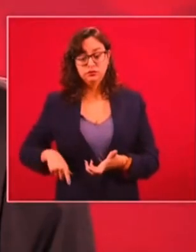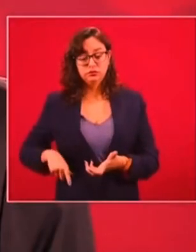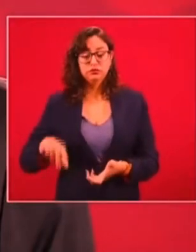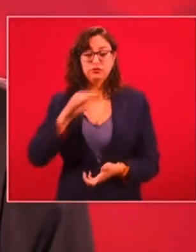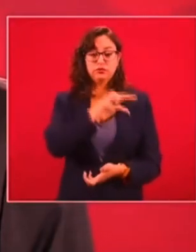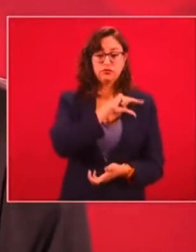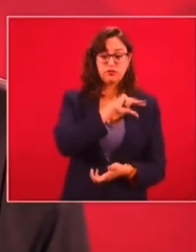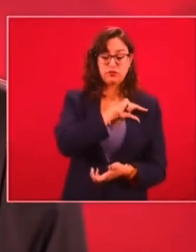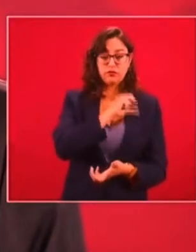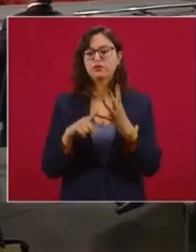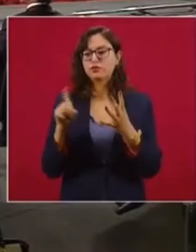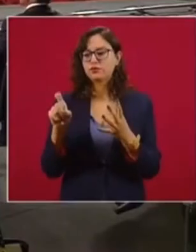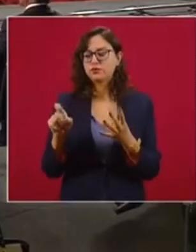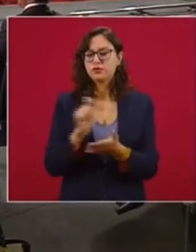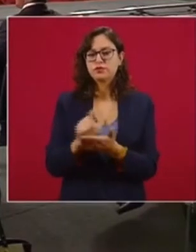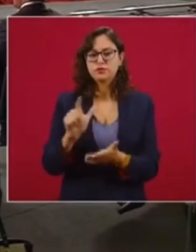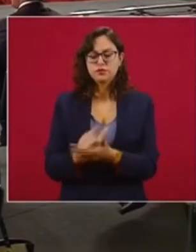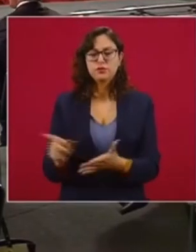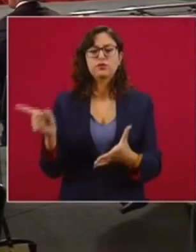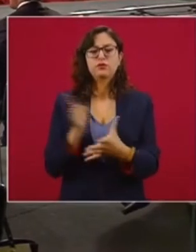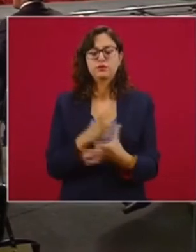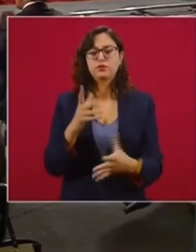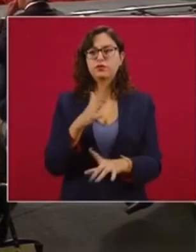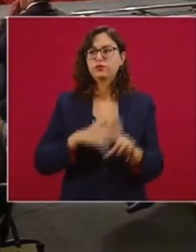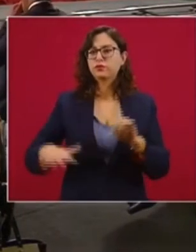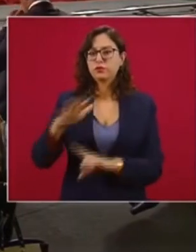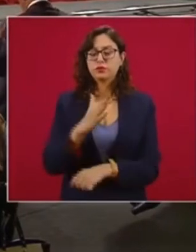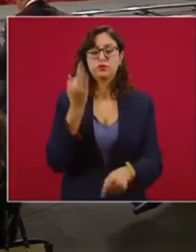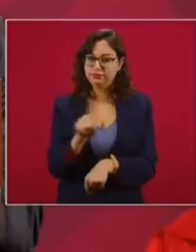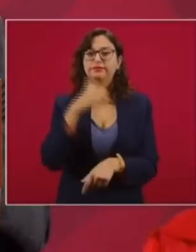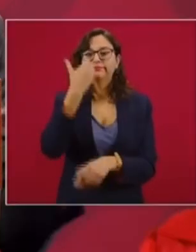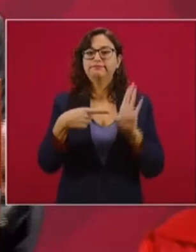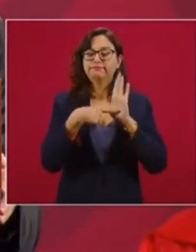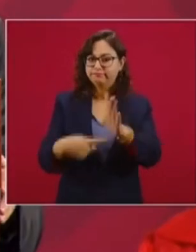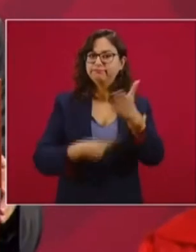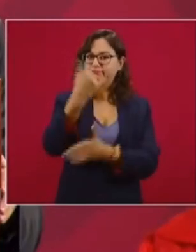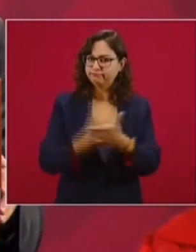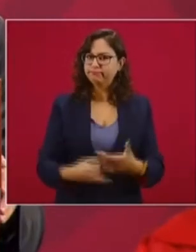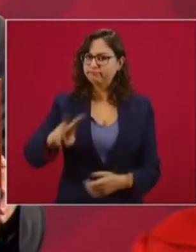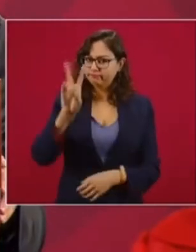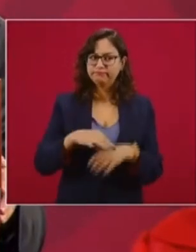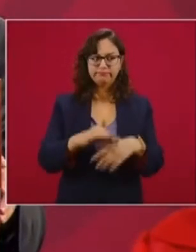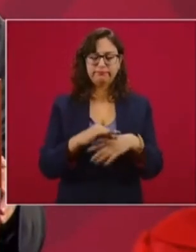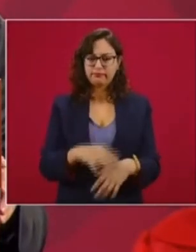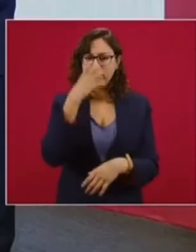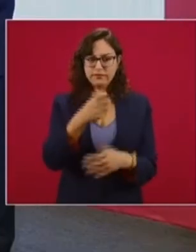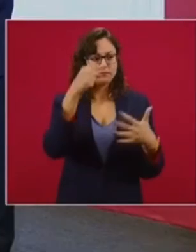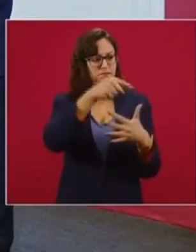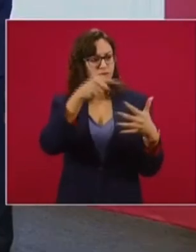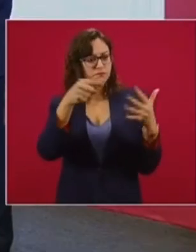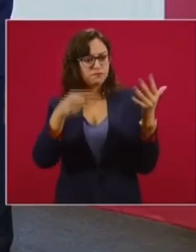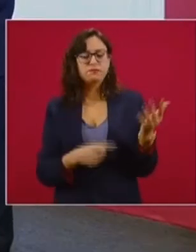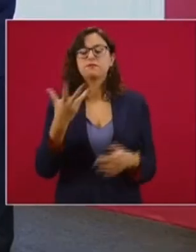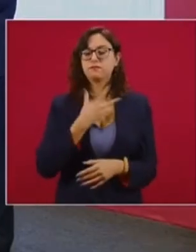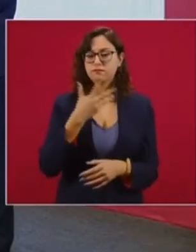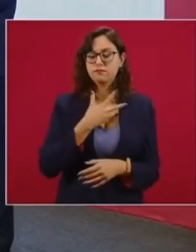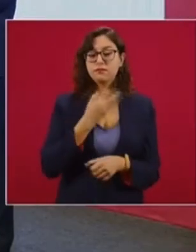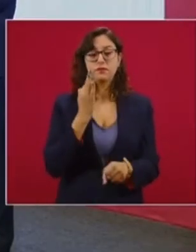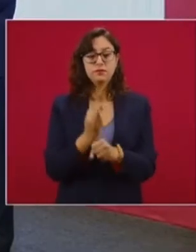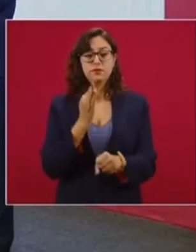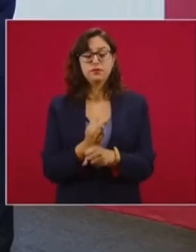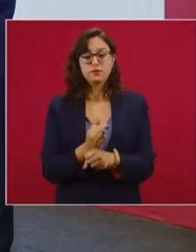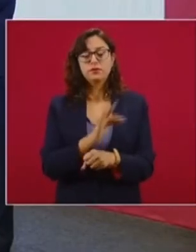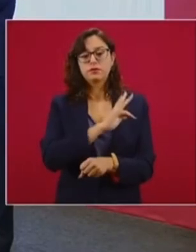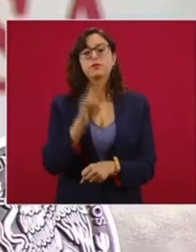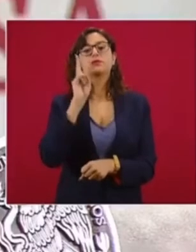del Producto Interno Bruto. Hoy se anunciarán 39 proyectos. Hemos acordado un proceso desde el cual se están identificando